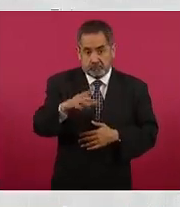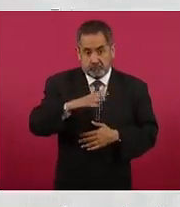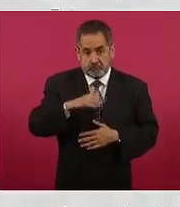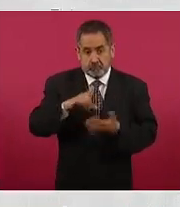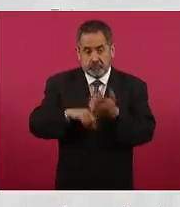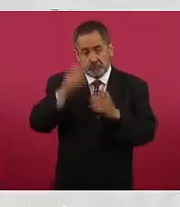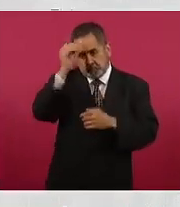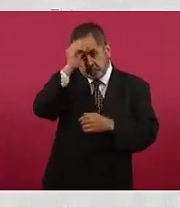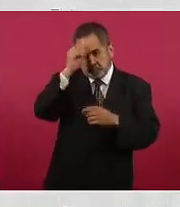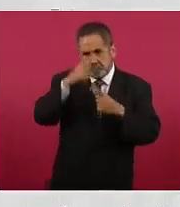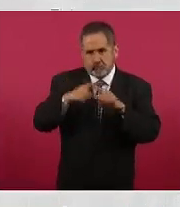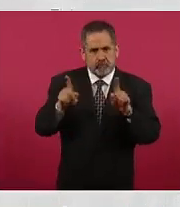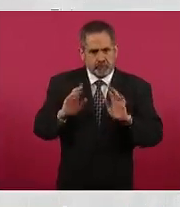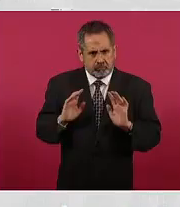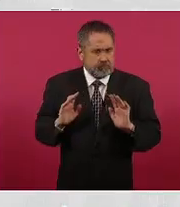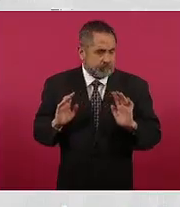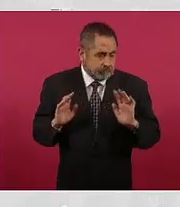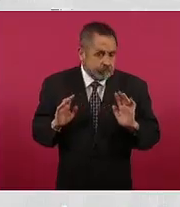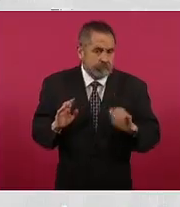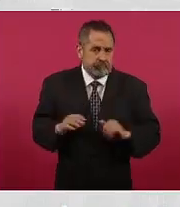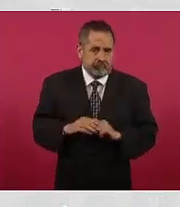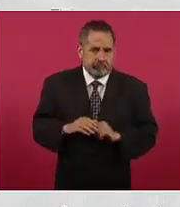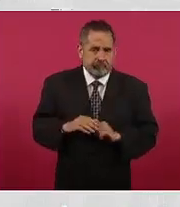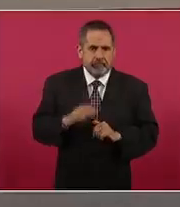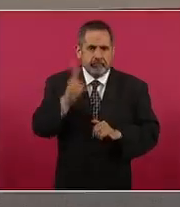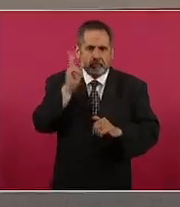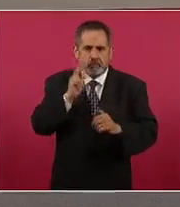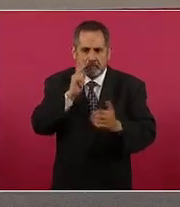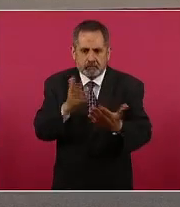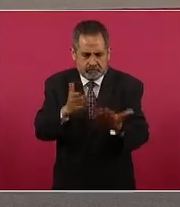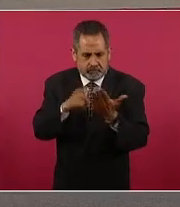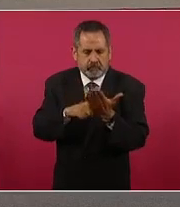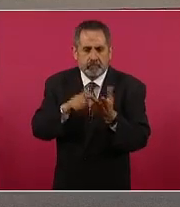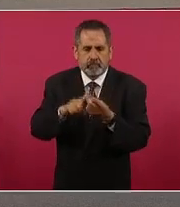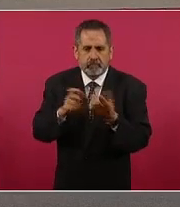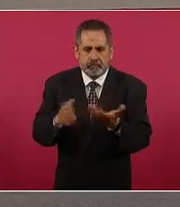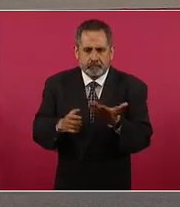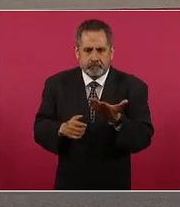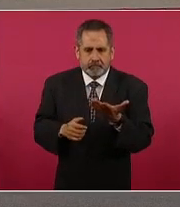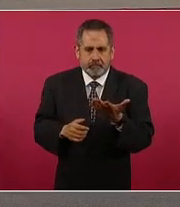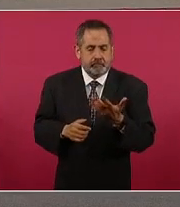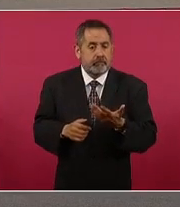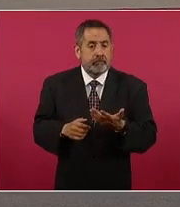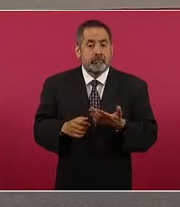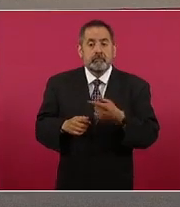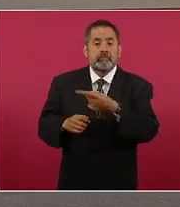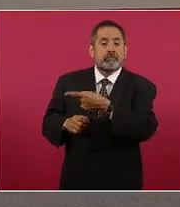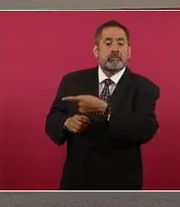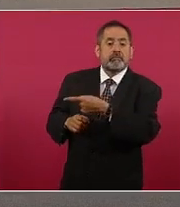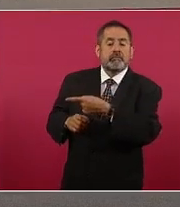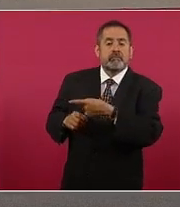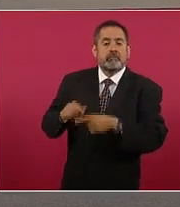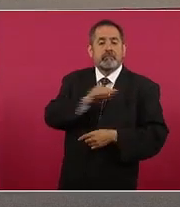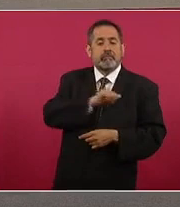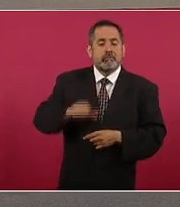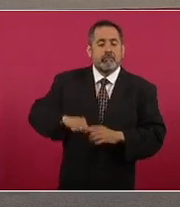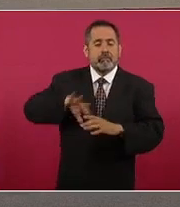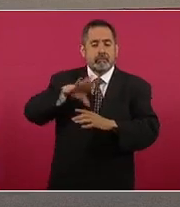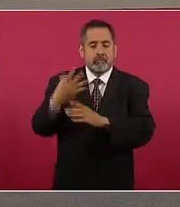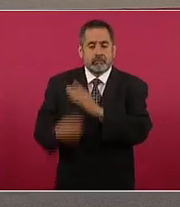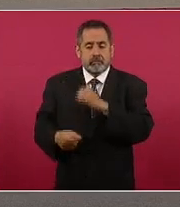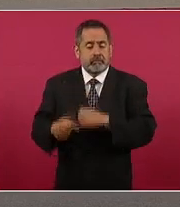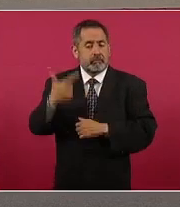opinas lo contrario me lo pruebas el caso del local de prófugo siete años